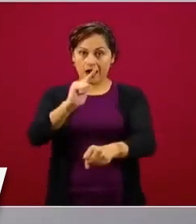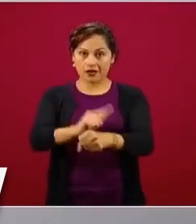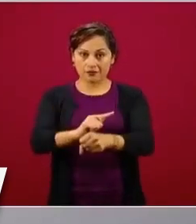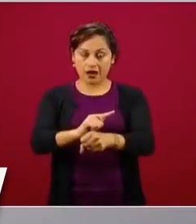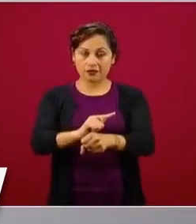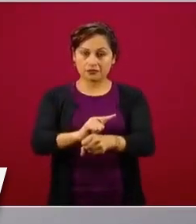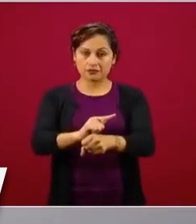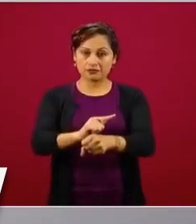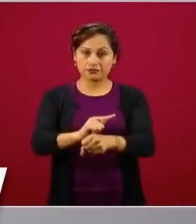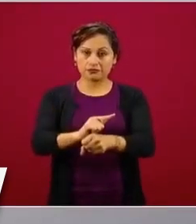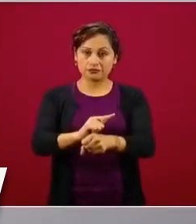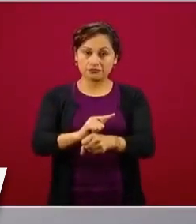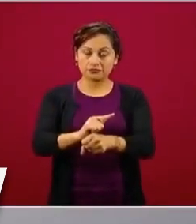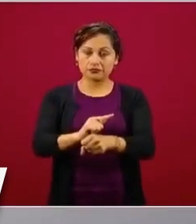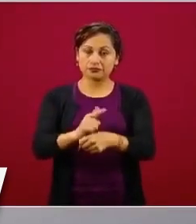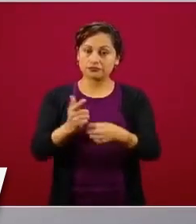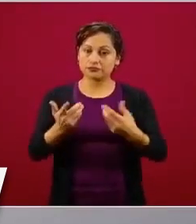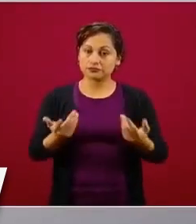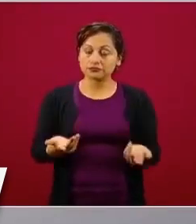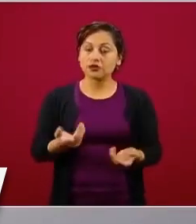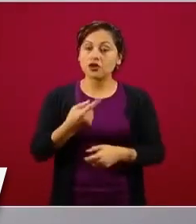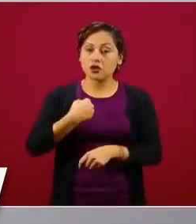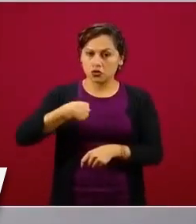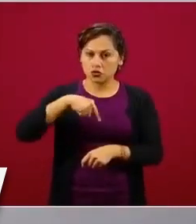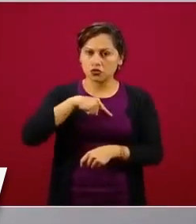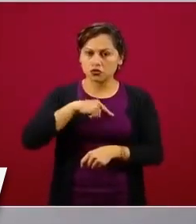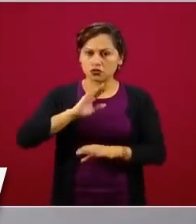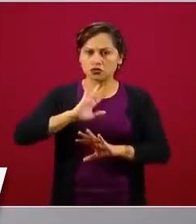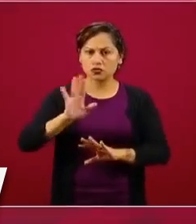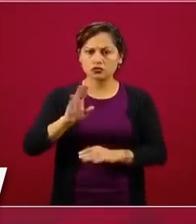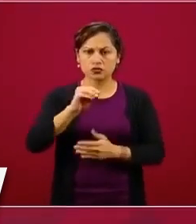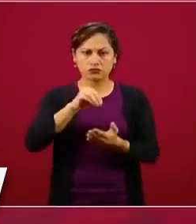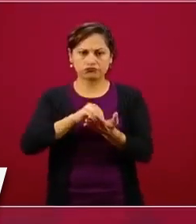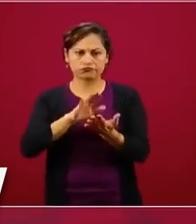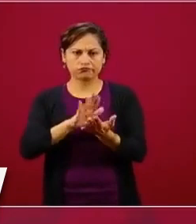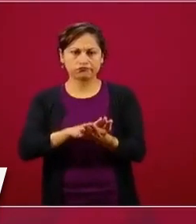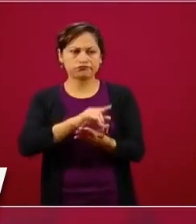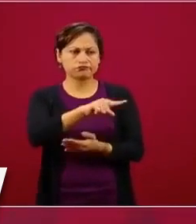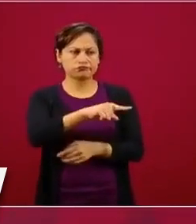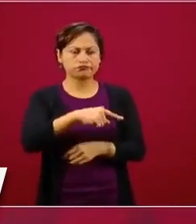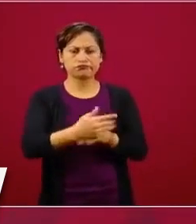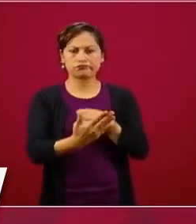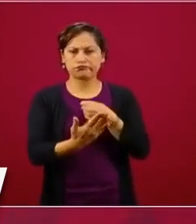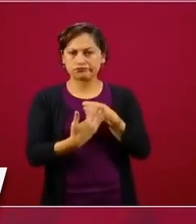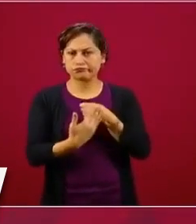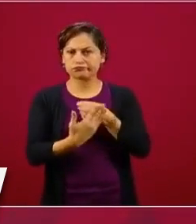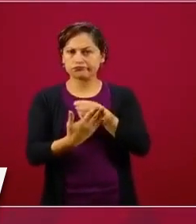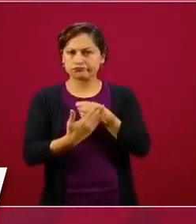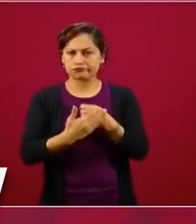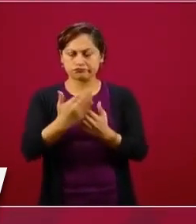solicitudes de apoyo, desde luego que las atendemos,